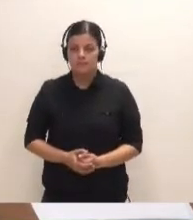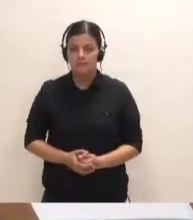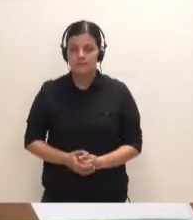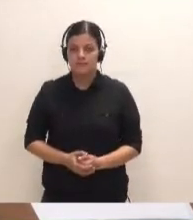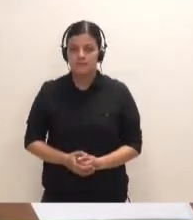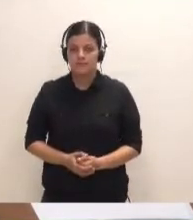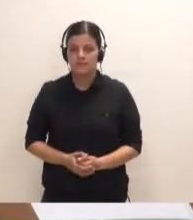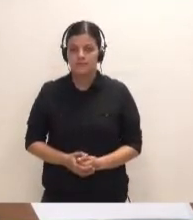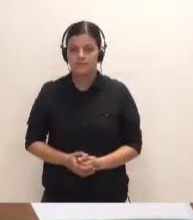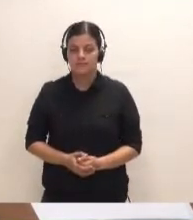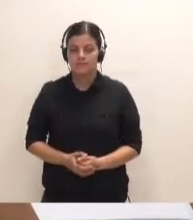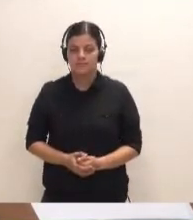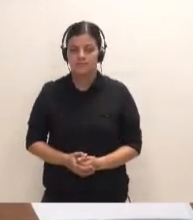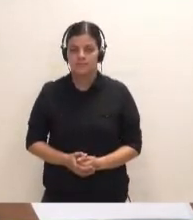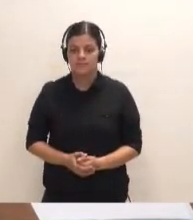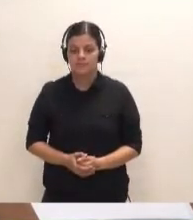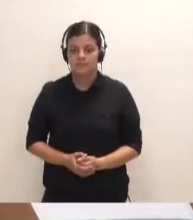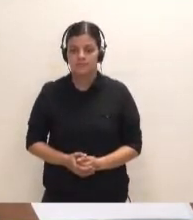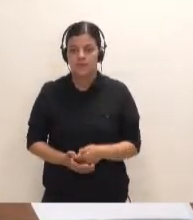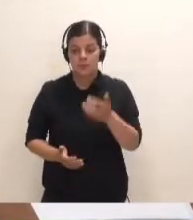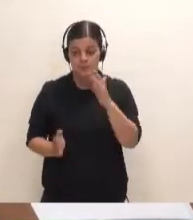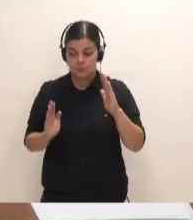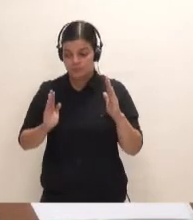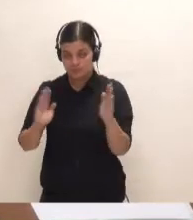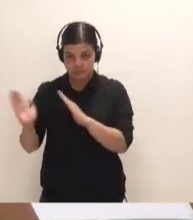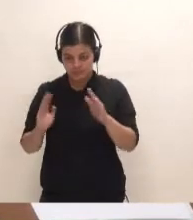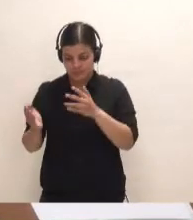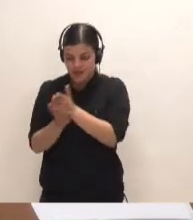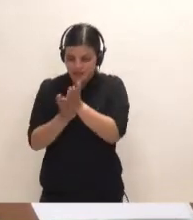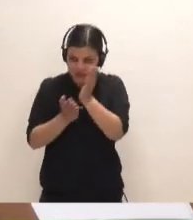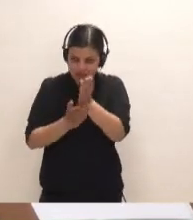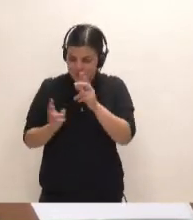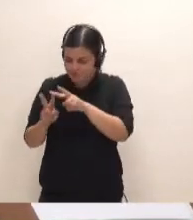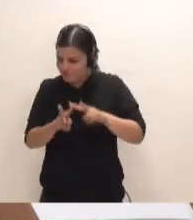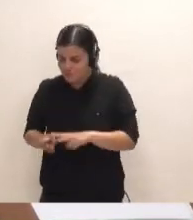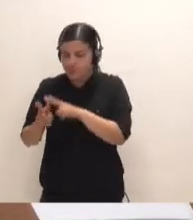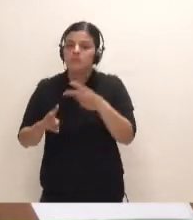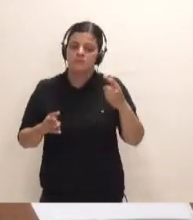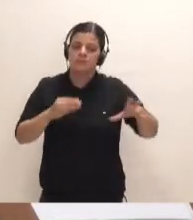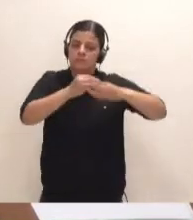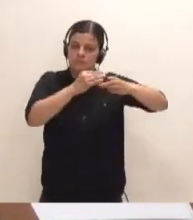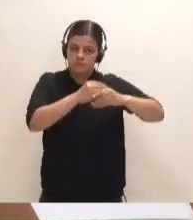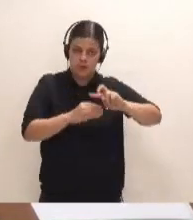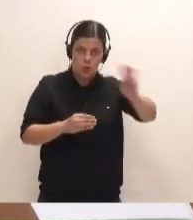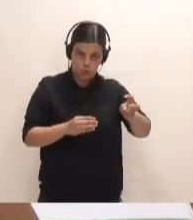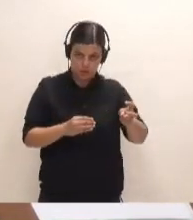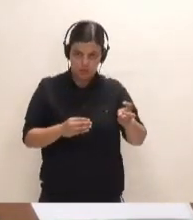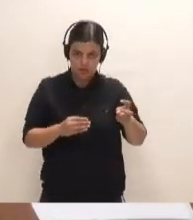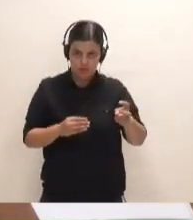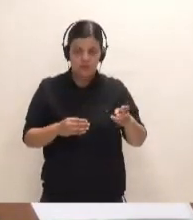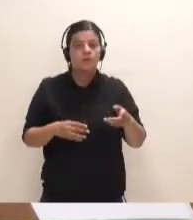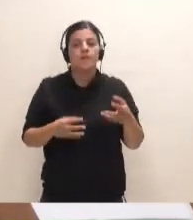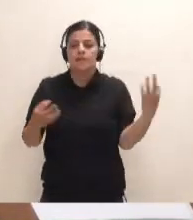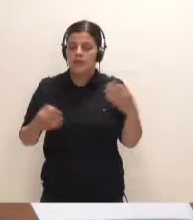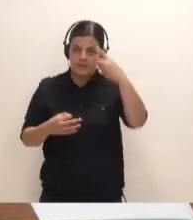Sin menoscabo de que en momento de la realización del estudio de alternativas se considere incluir algunas alternativas adicionales a las que planteamos, se